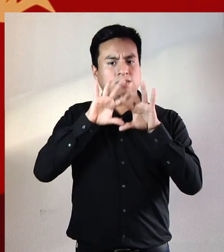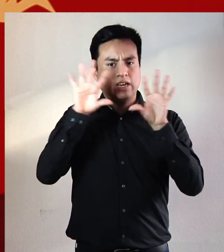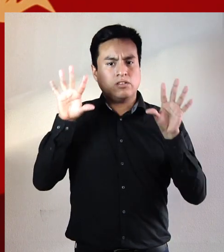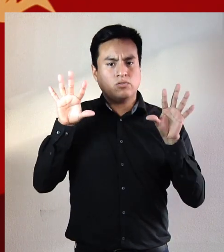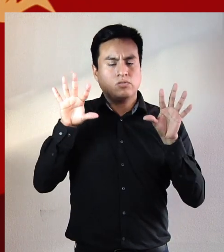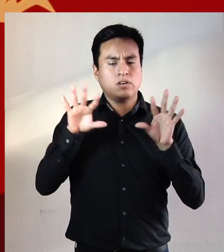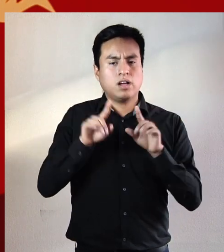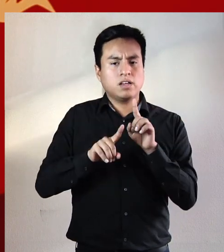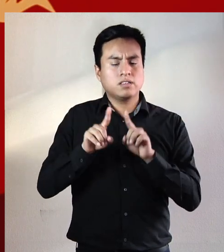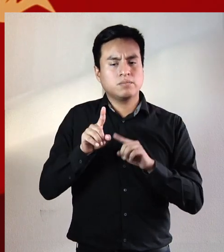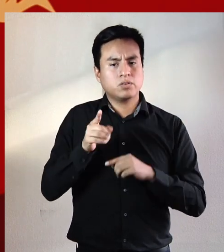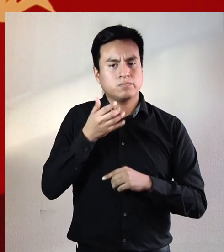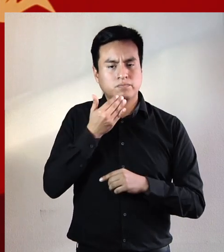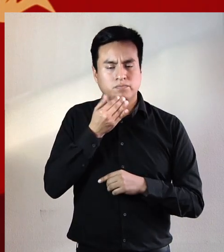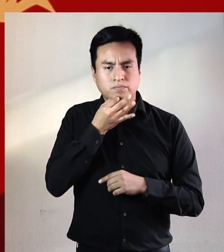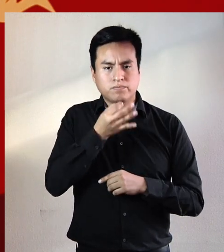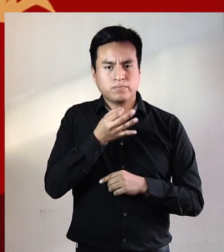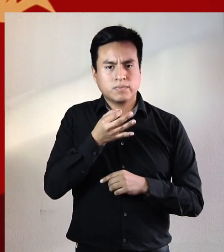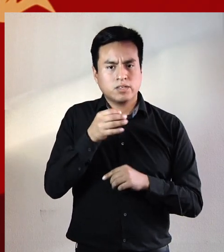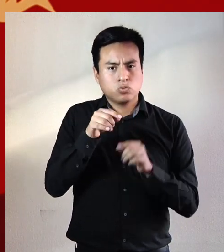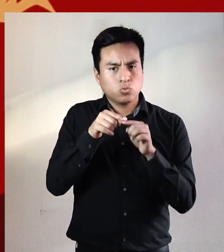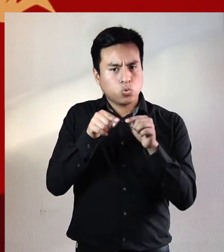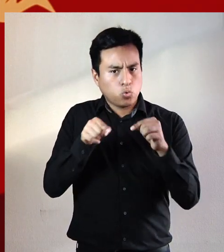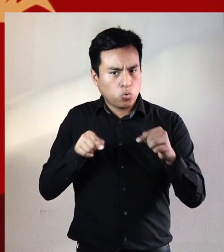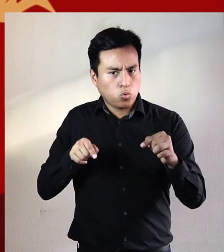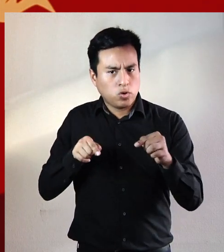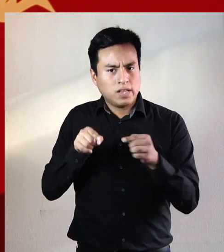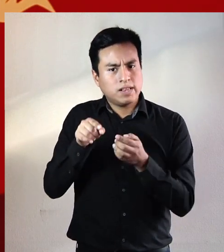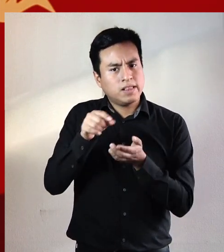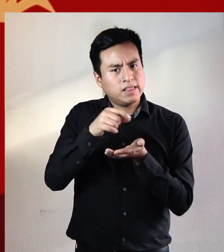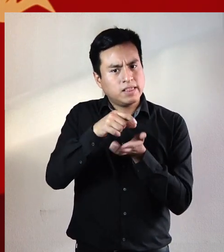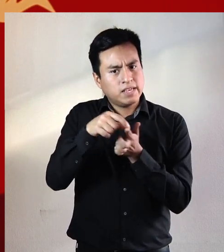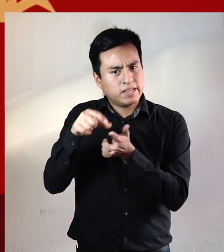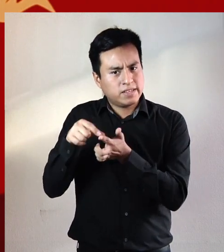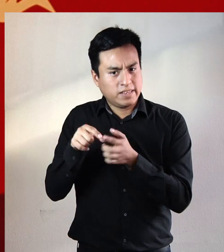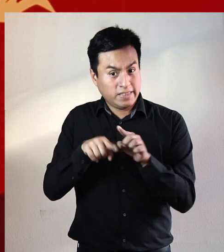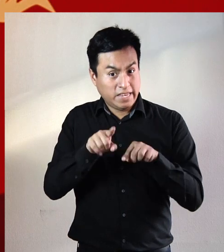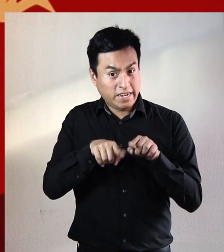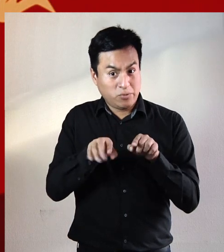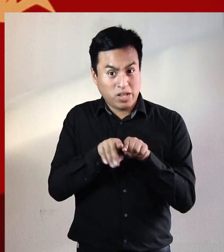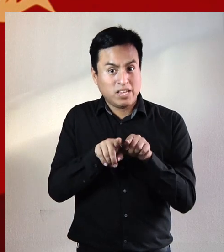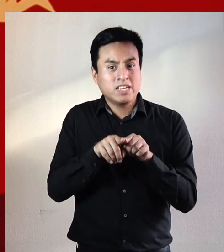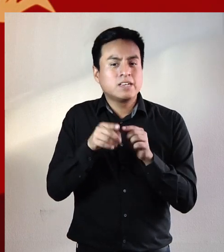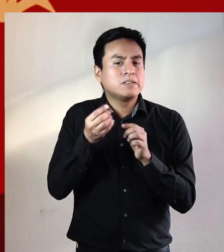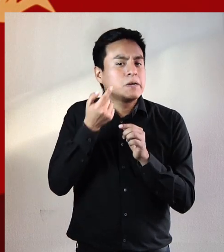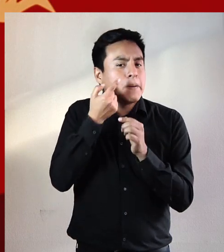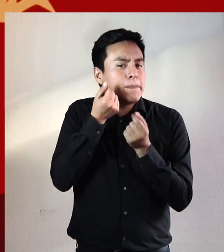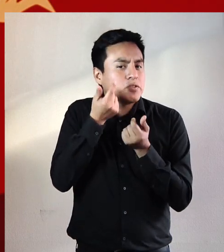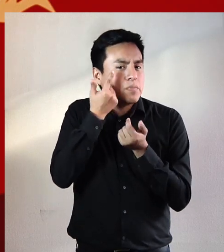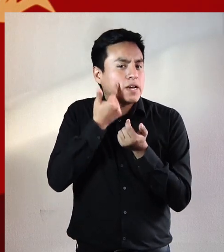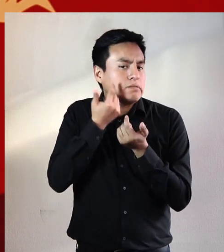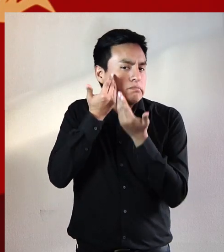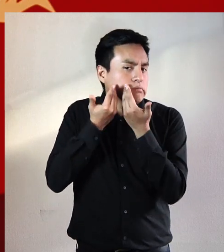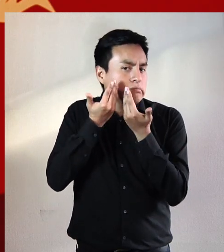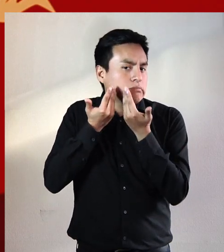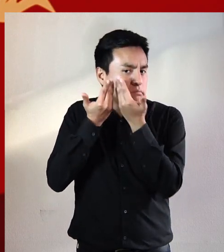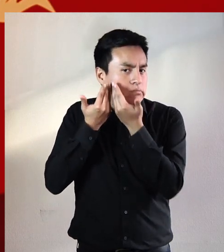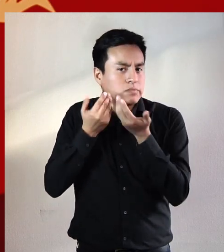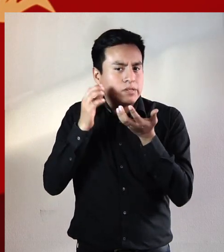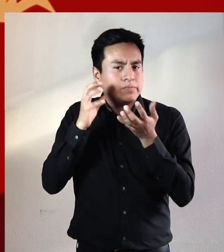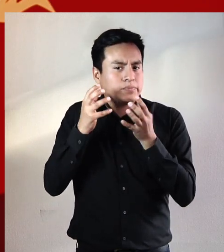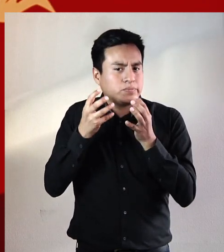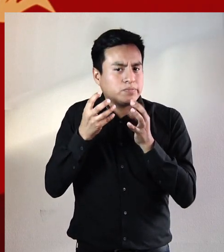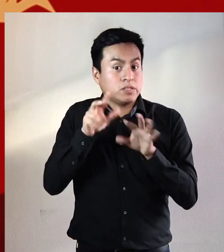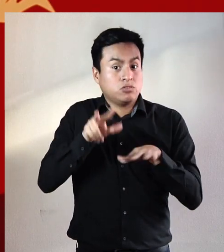desde el cielo alguien te paró que el surco de las letras en la tierra se parecía al surco de la cicatriz en mi